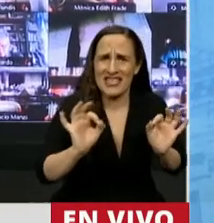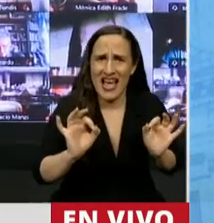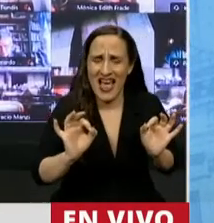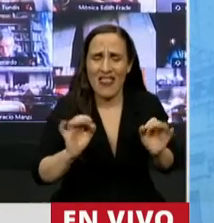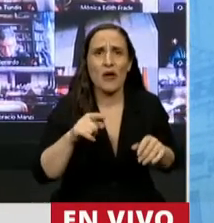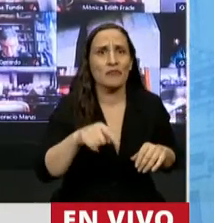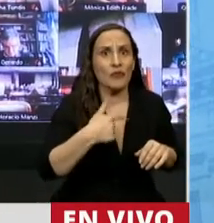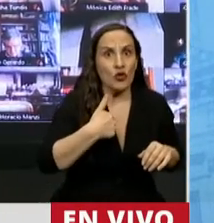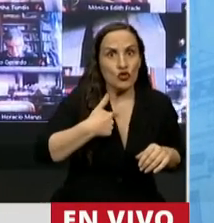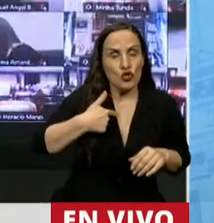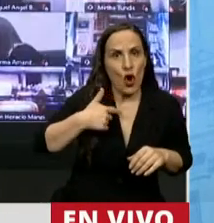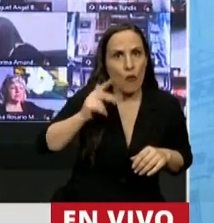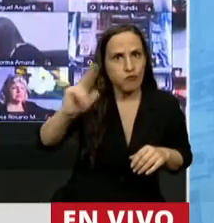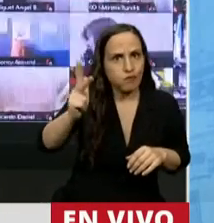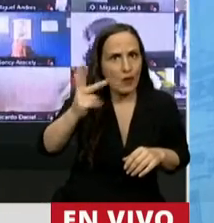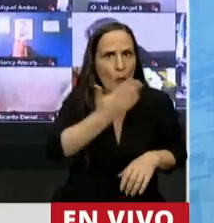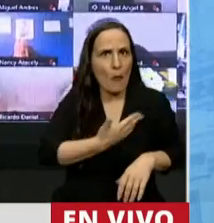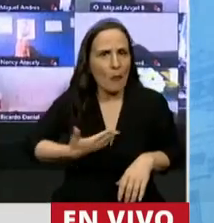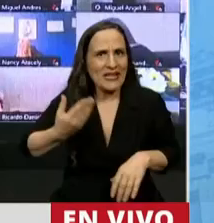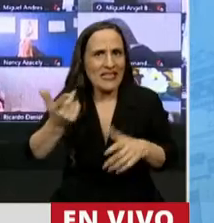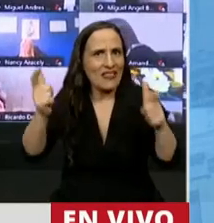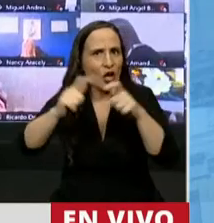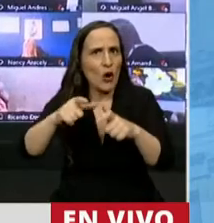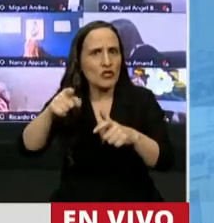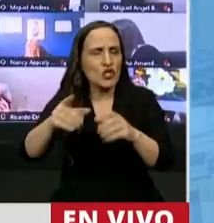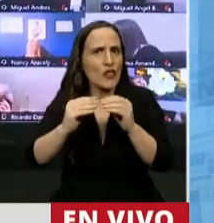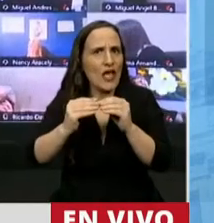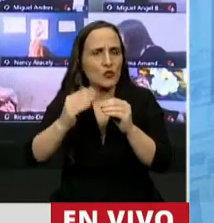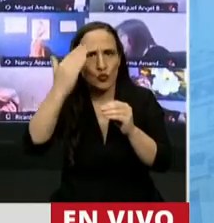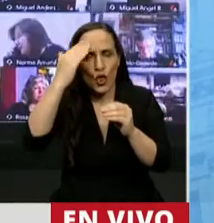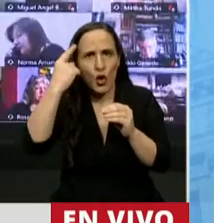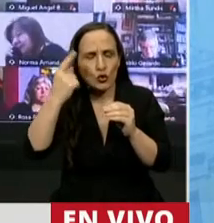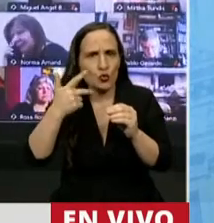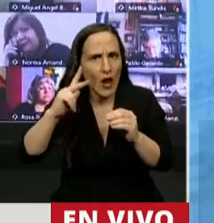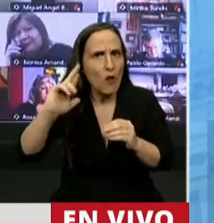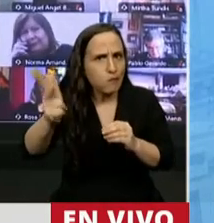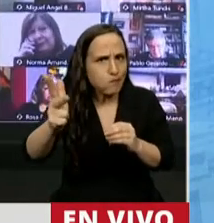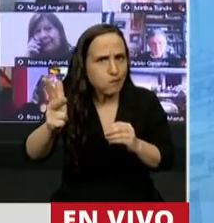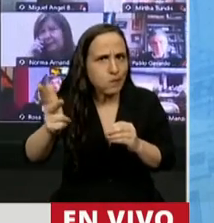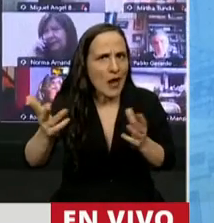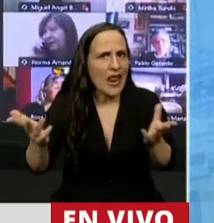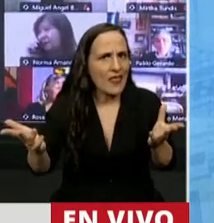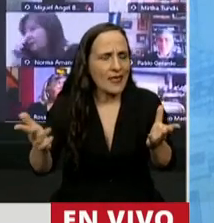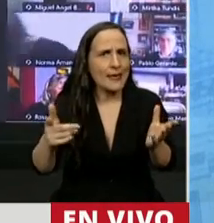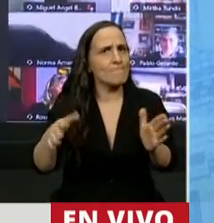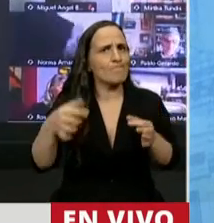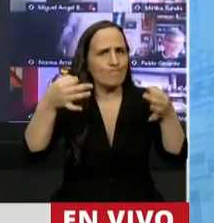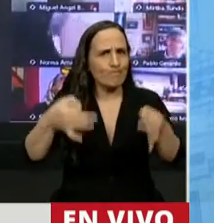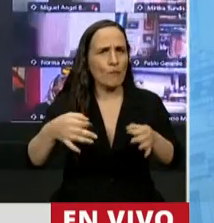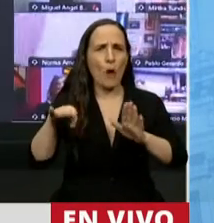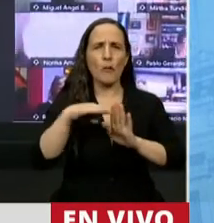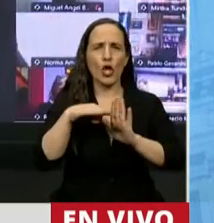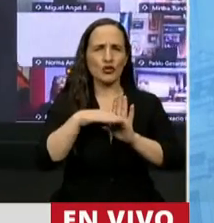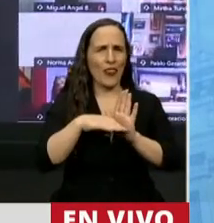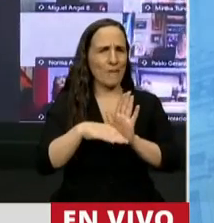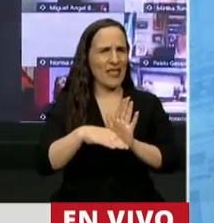señalé al Presidente de la Comisión de Asuntos Constitucionales que el procedimiento era